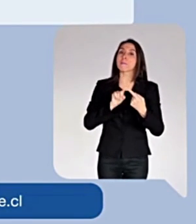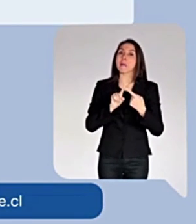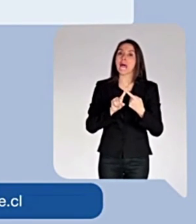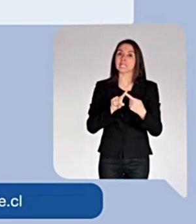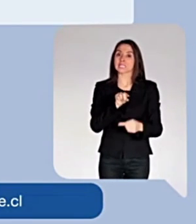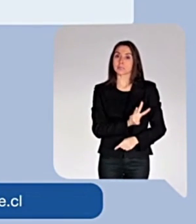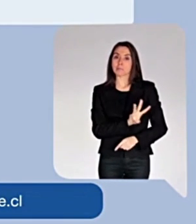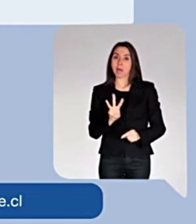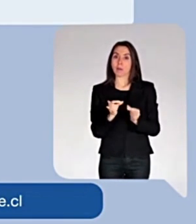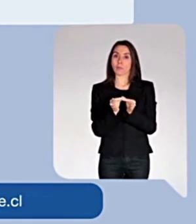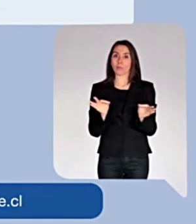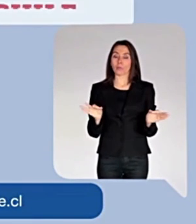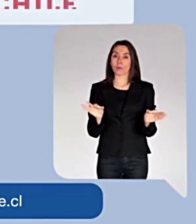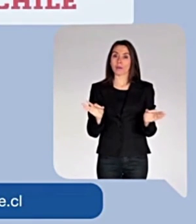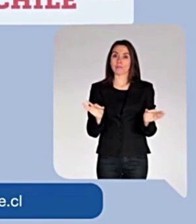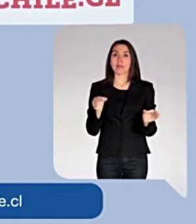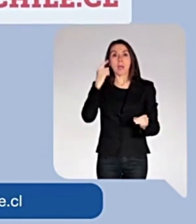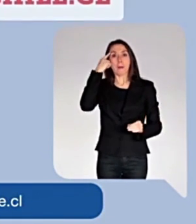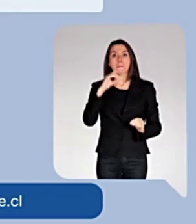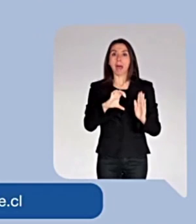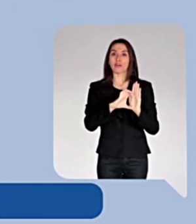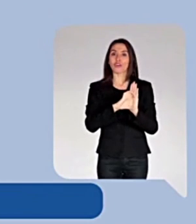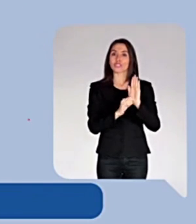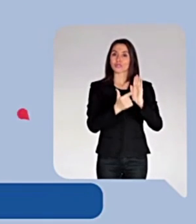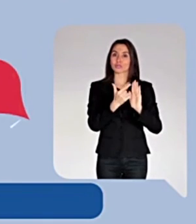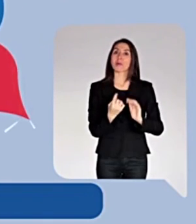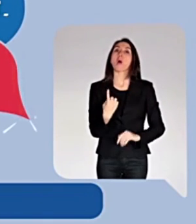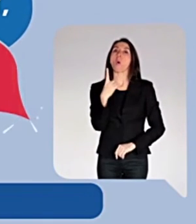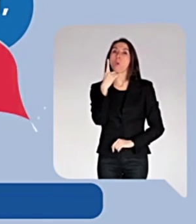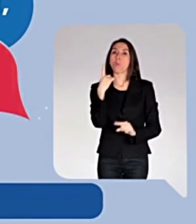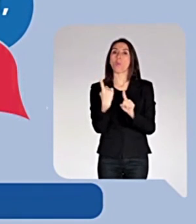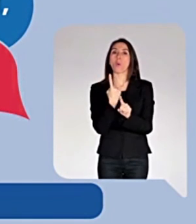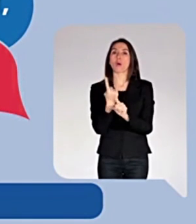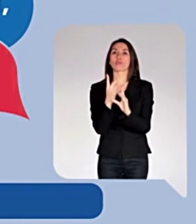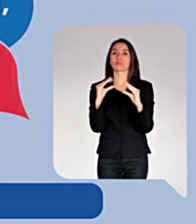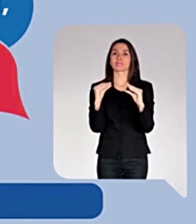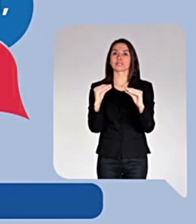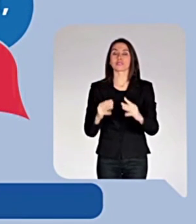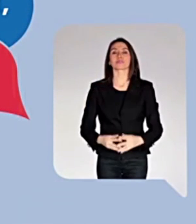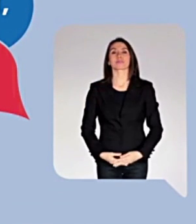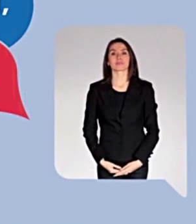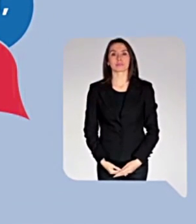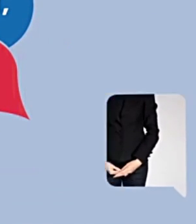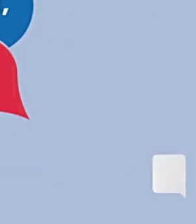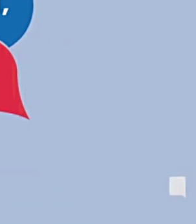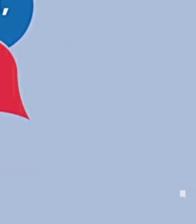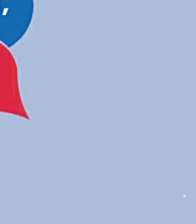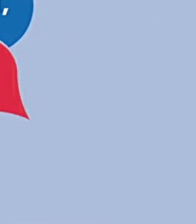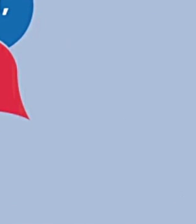participa en unaconstitucionparachile.cl Para la Constitución, una conversación.